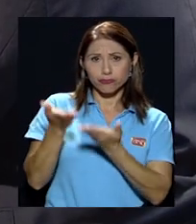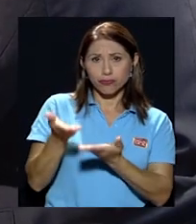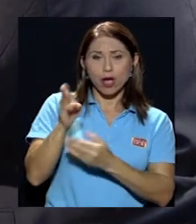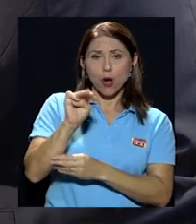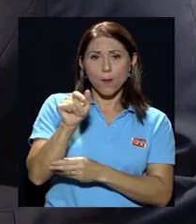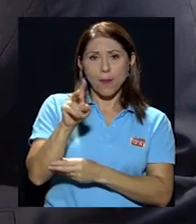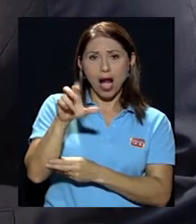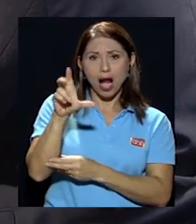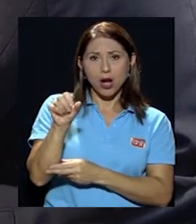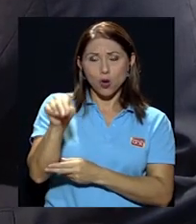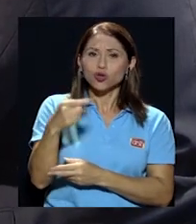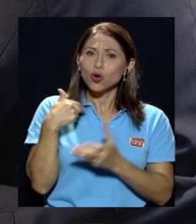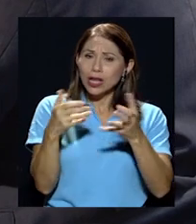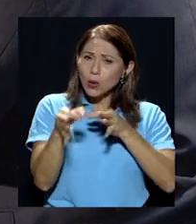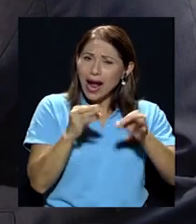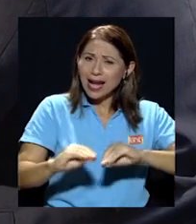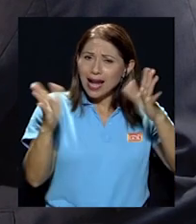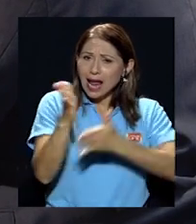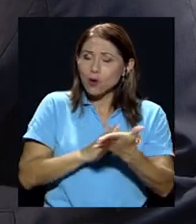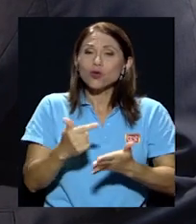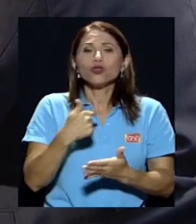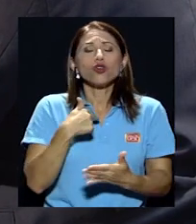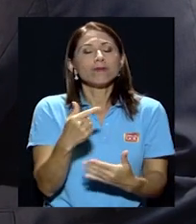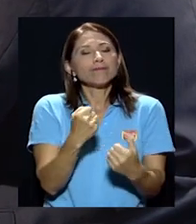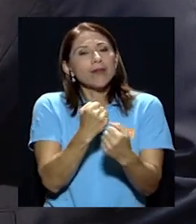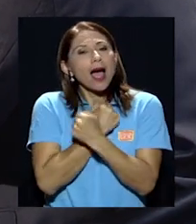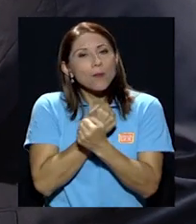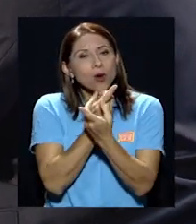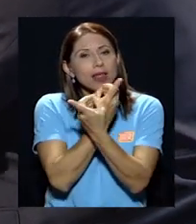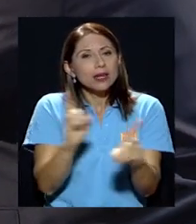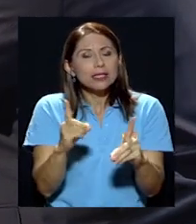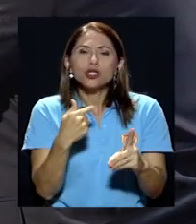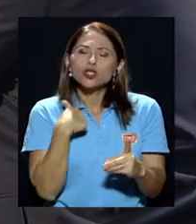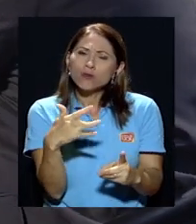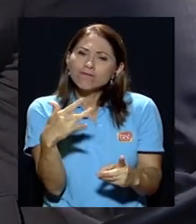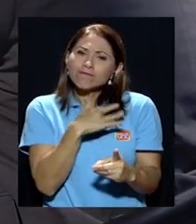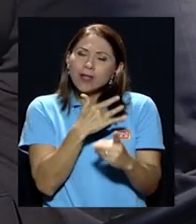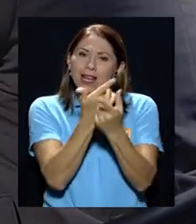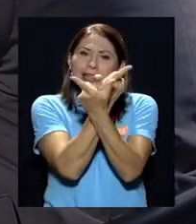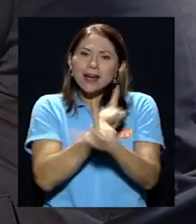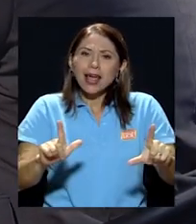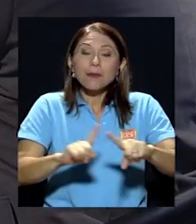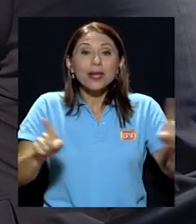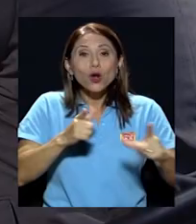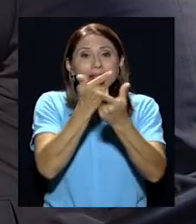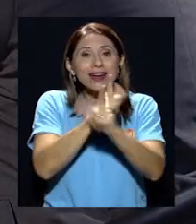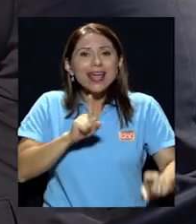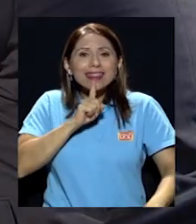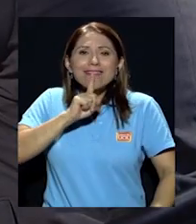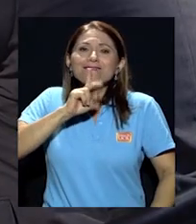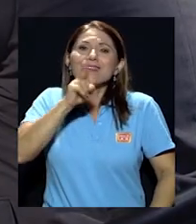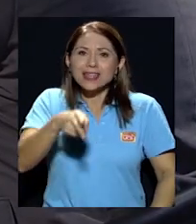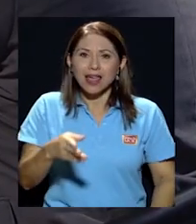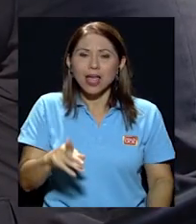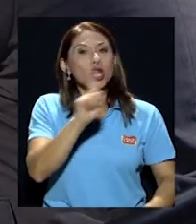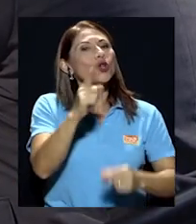Yo amo la democracia. Soy un amante de la libertad, pero de la libertad de verdad. No de la libertad de los que